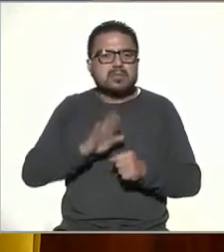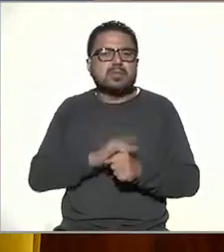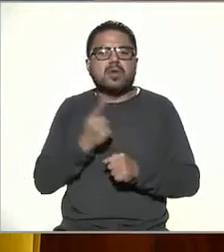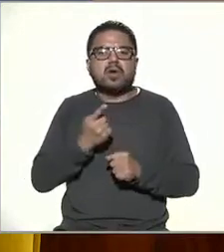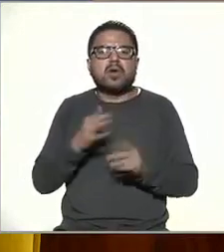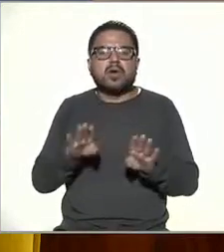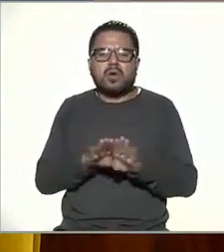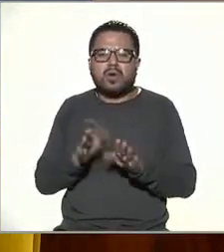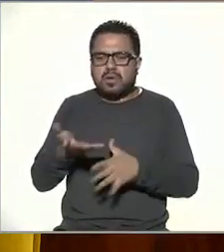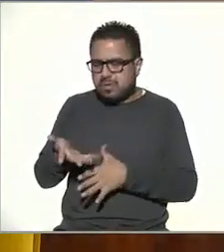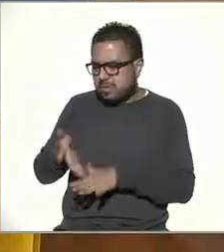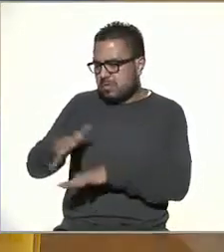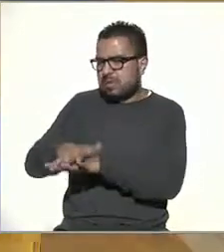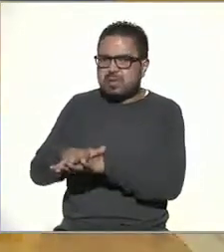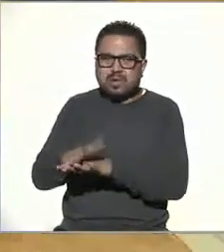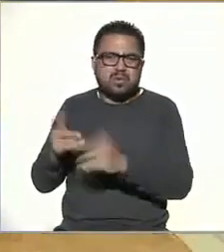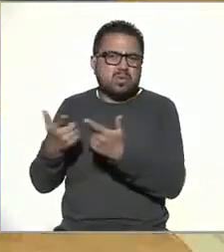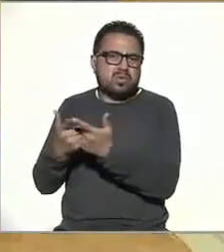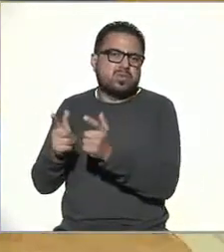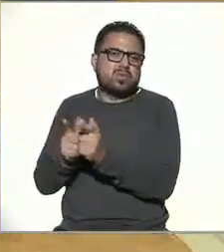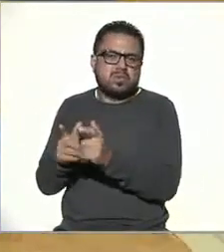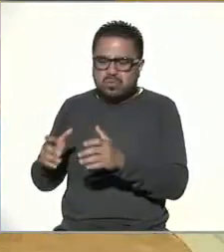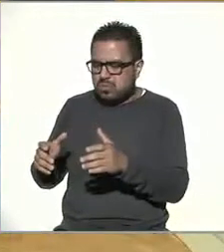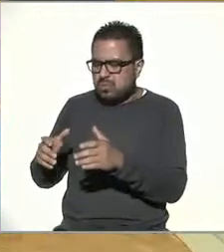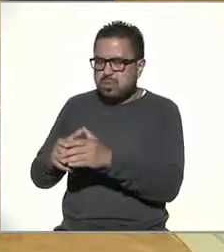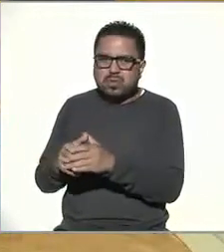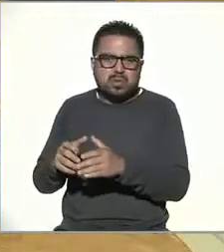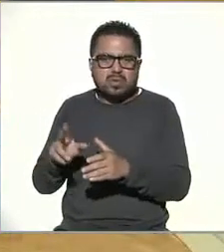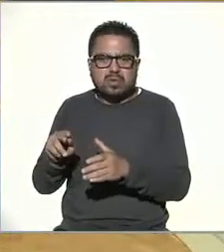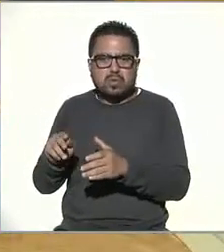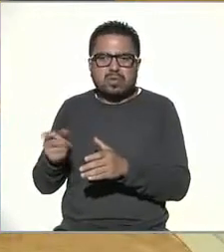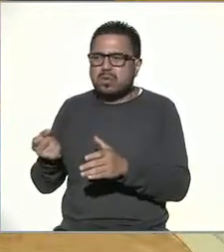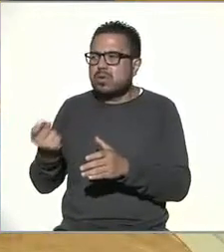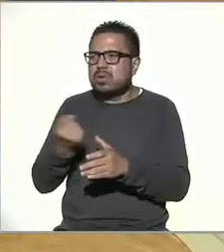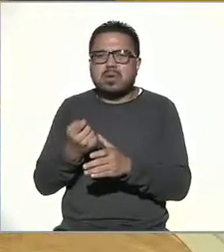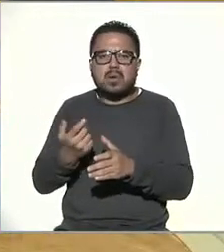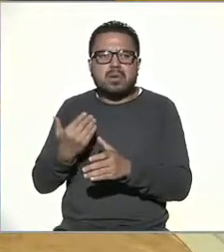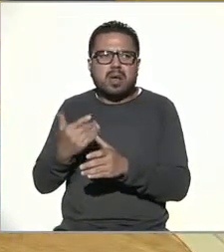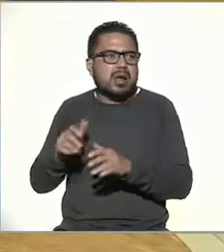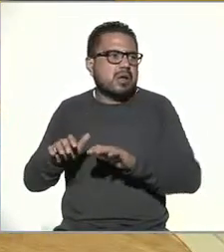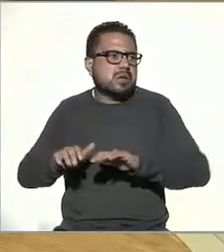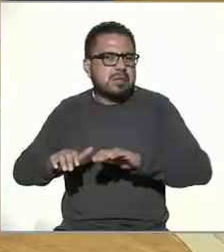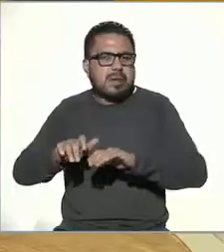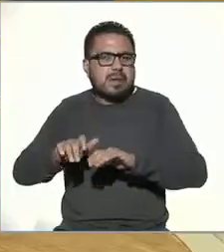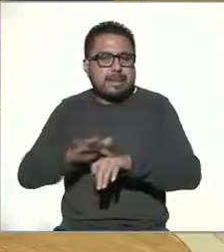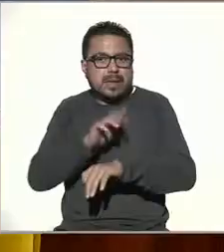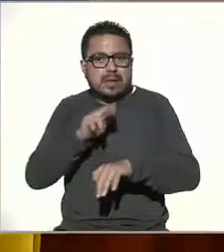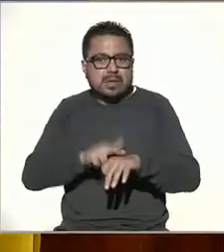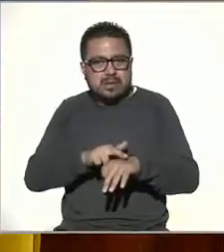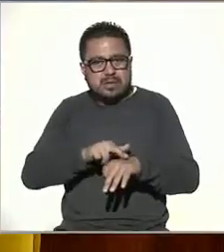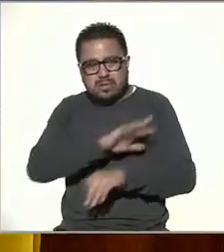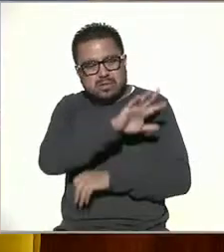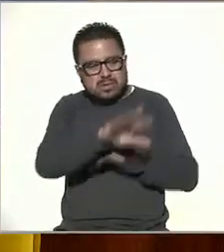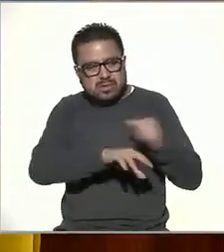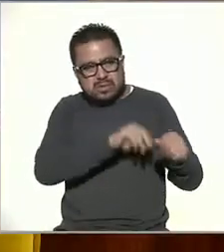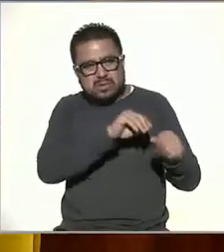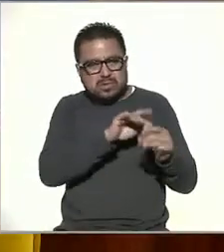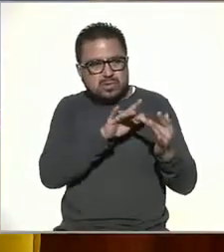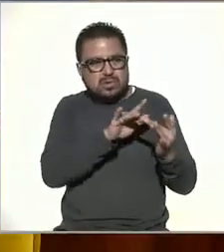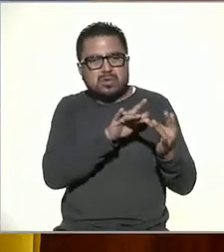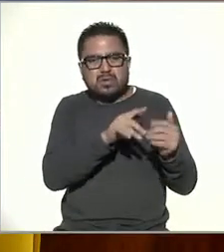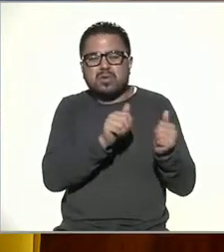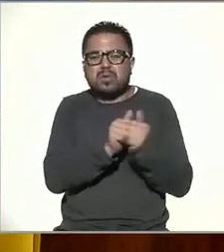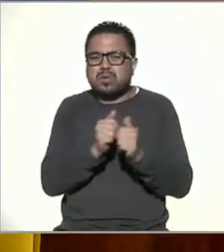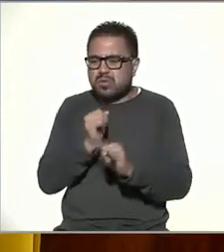integrar a este grupo porque muchos no solamente no tendrán computadora pero la gran mayoría del contacto